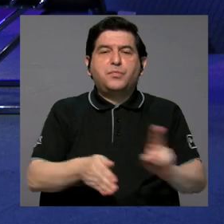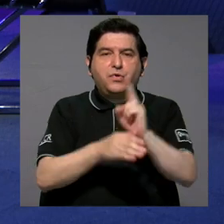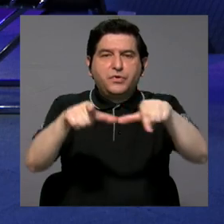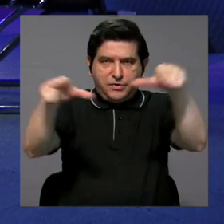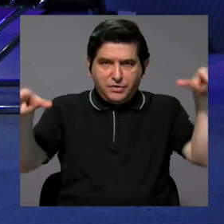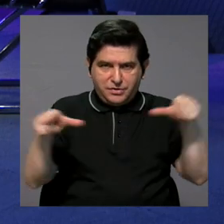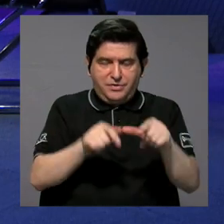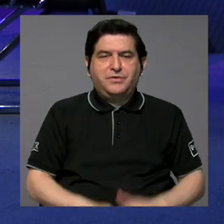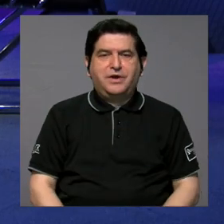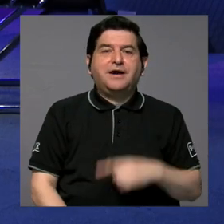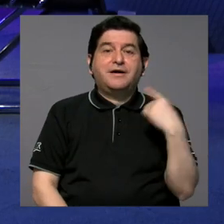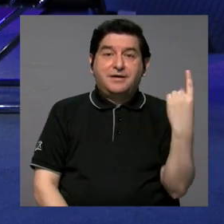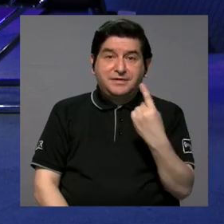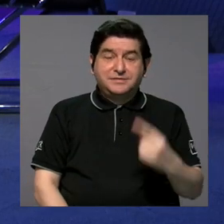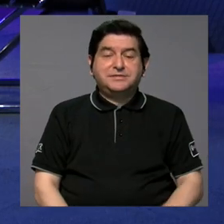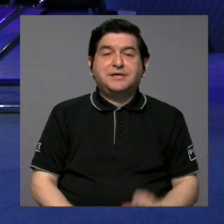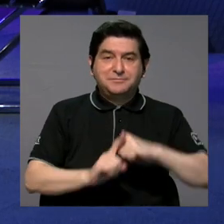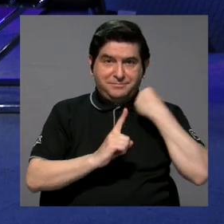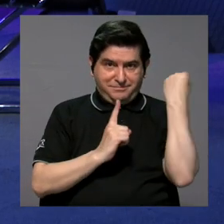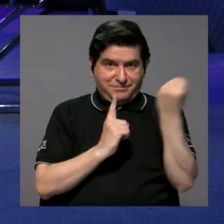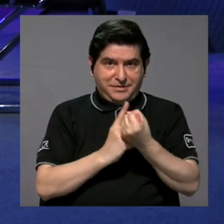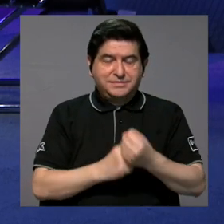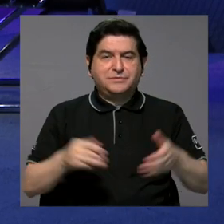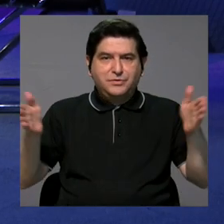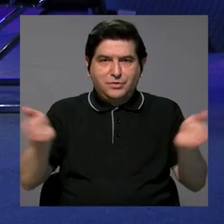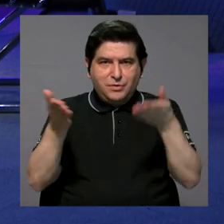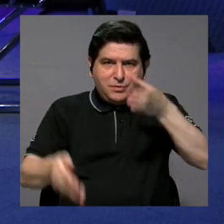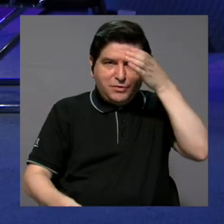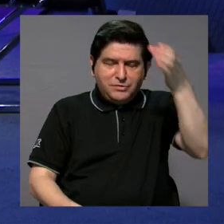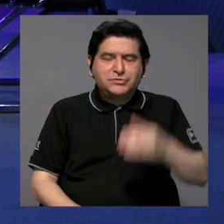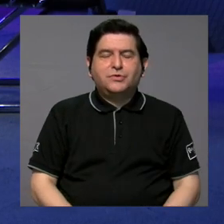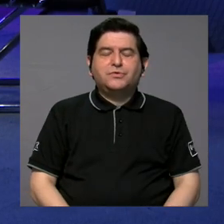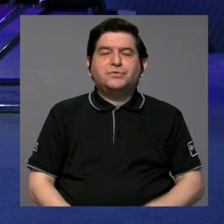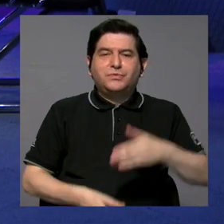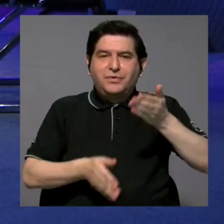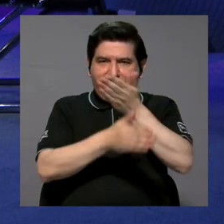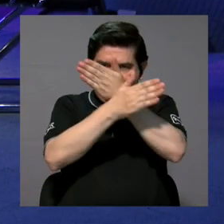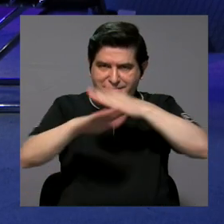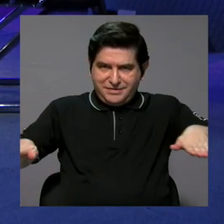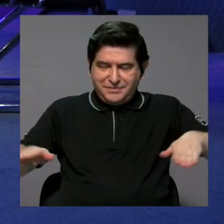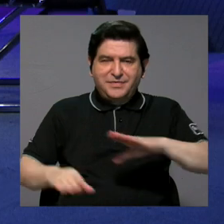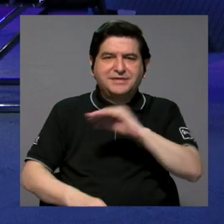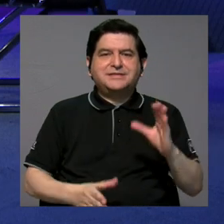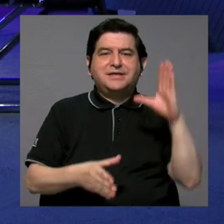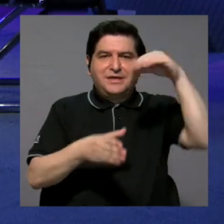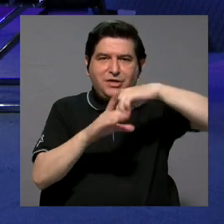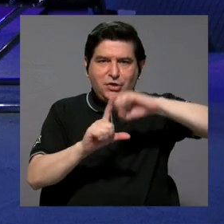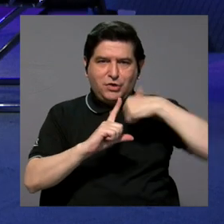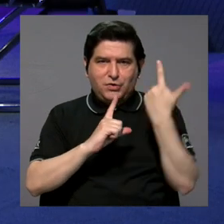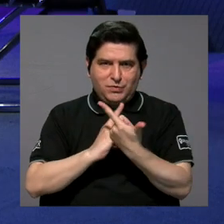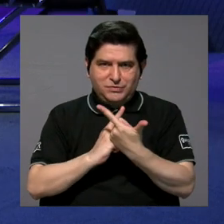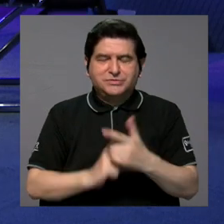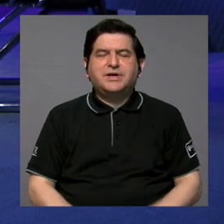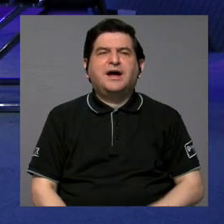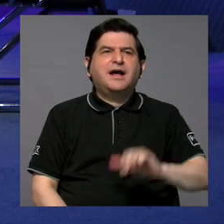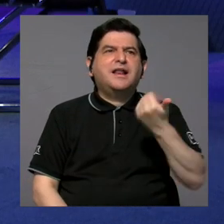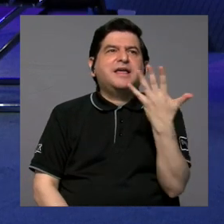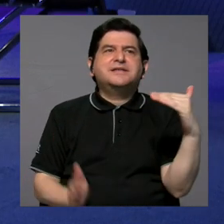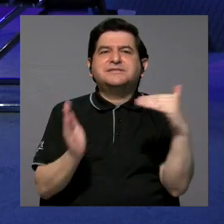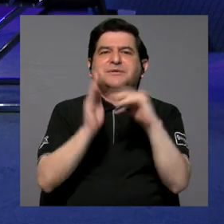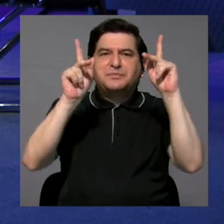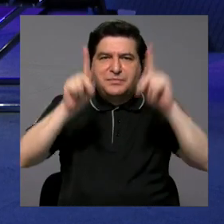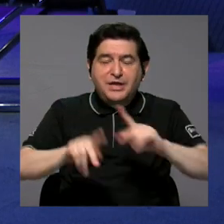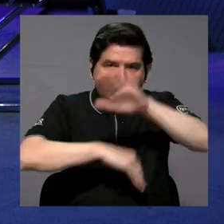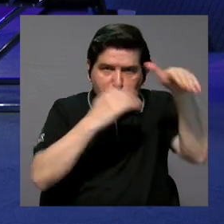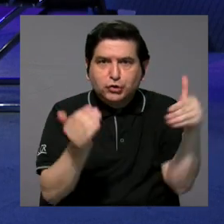de las instalaciones, siempre bajo algunas condiciones de promoción de cultura, de paz e inclusión social. Y alrededor de 15 mil personas